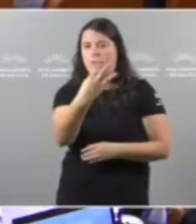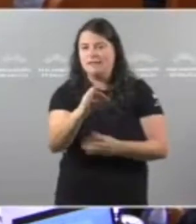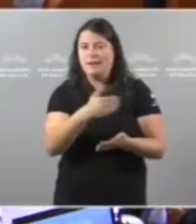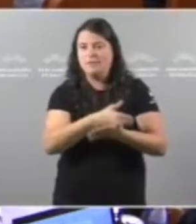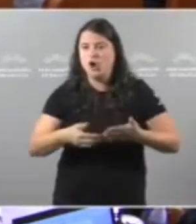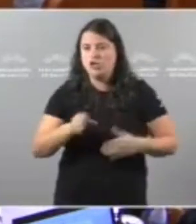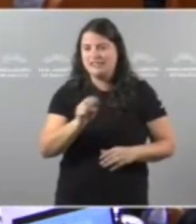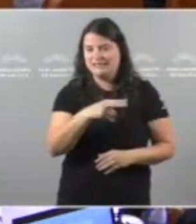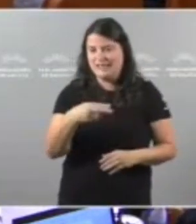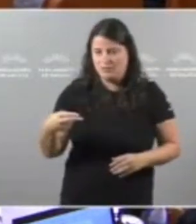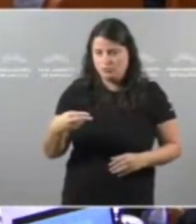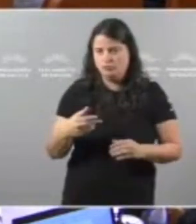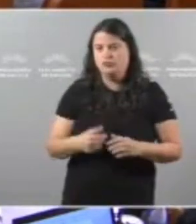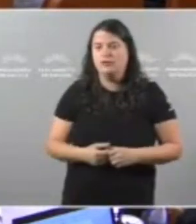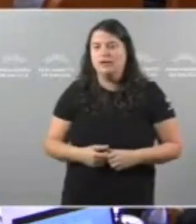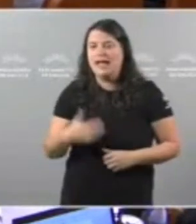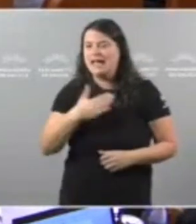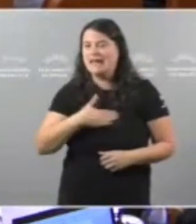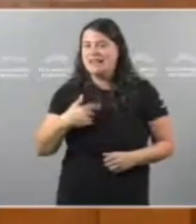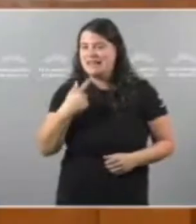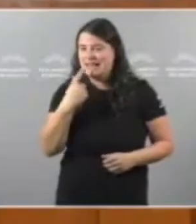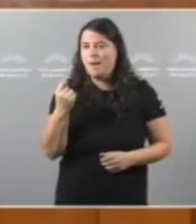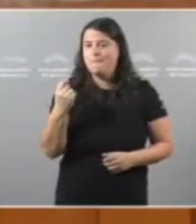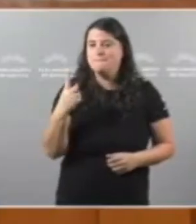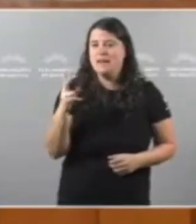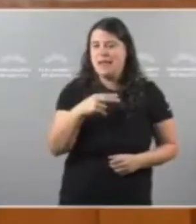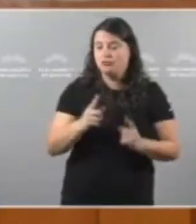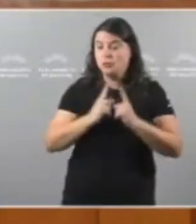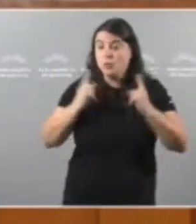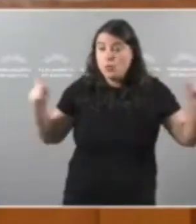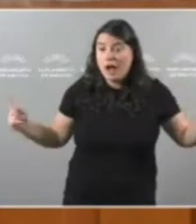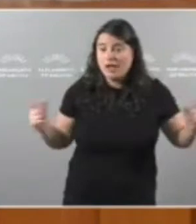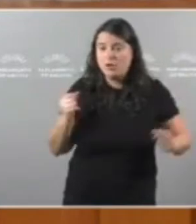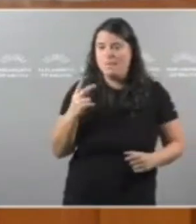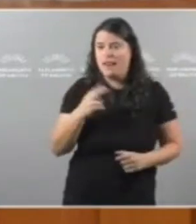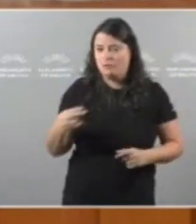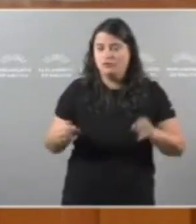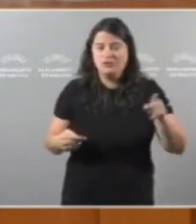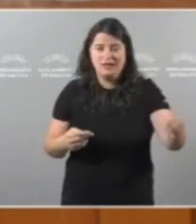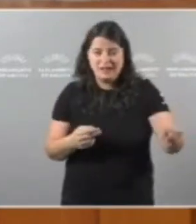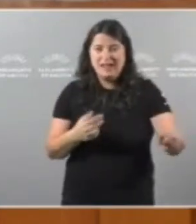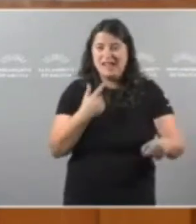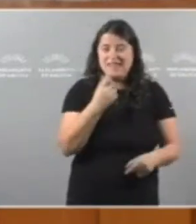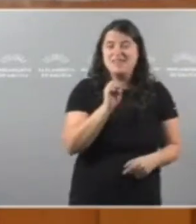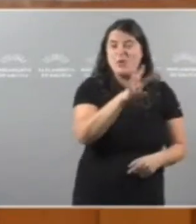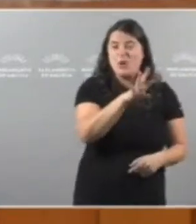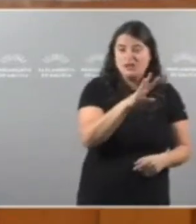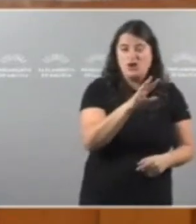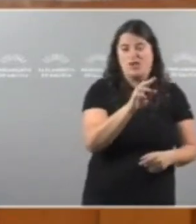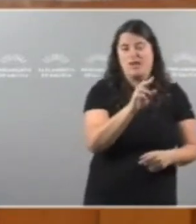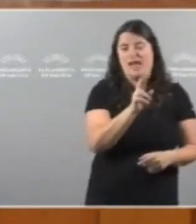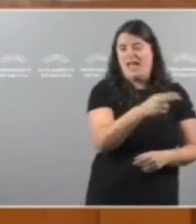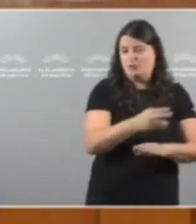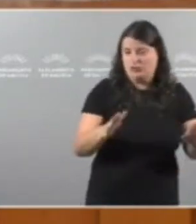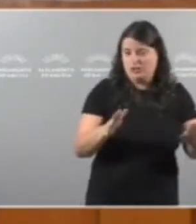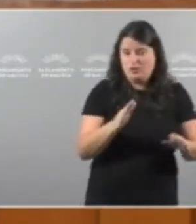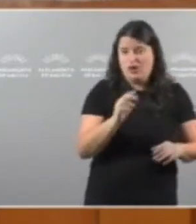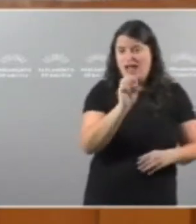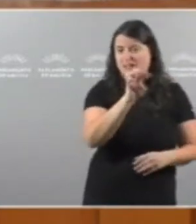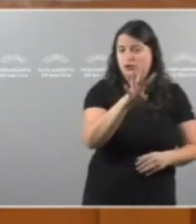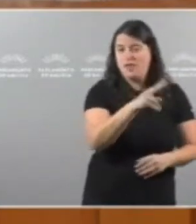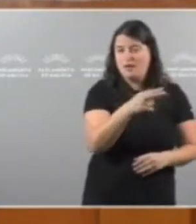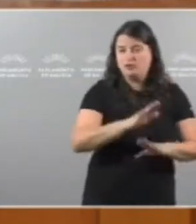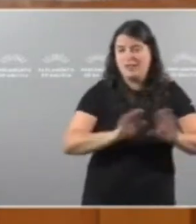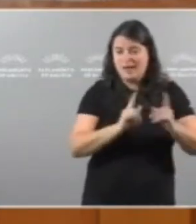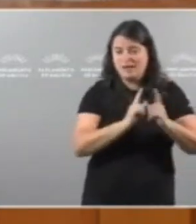euros Estamos falando De mil euros Mais cada ano Fronte os míseros 14 euros Que vai a subir O Partido